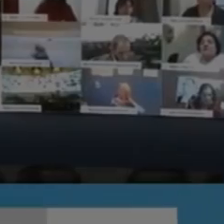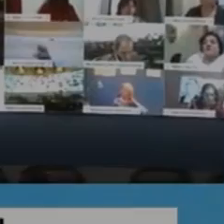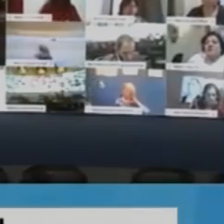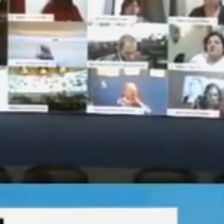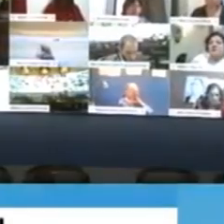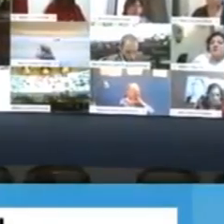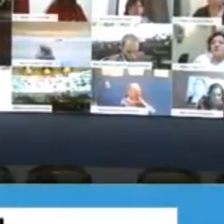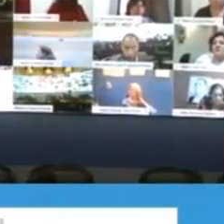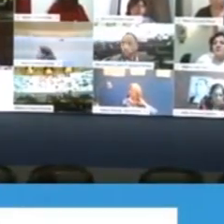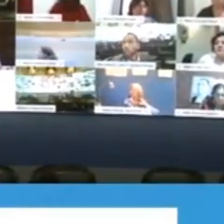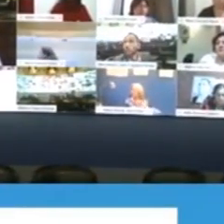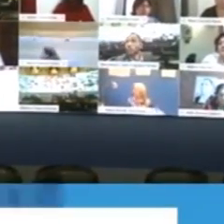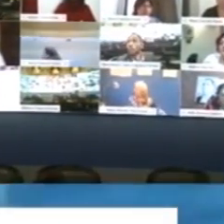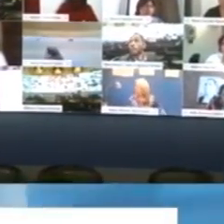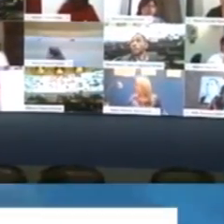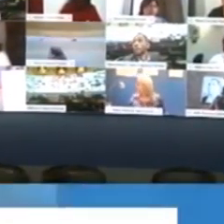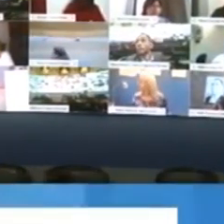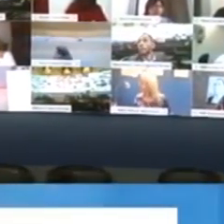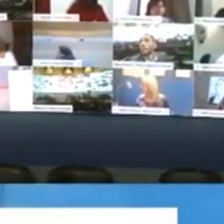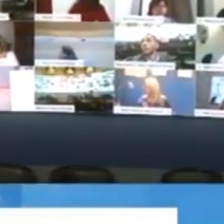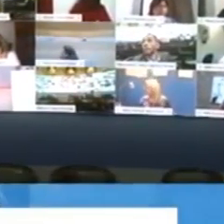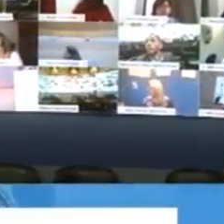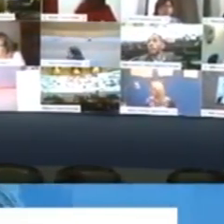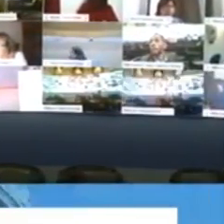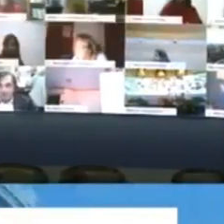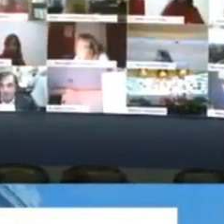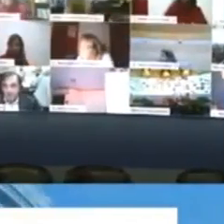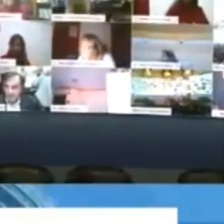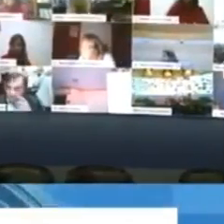Tiene la palabra la diputada Ayelén Espósito.